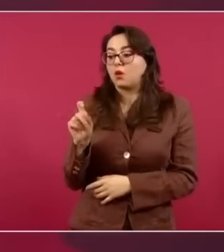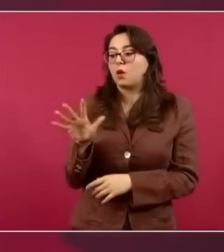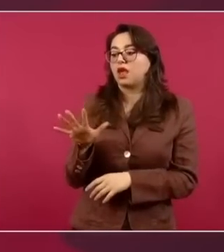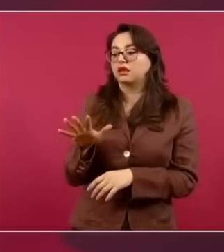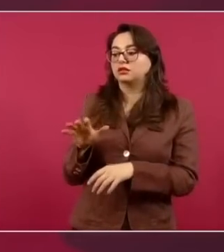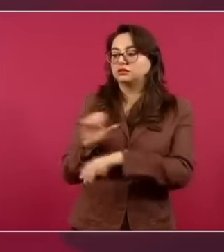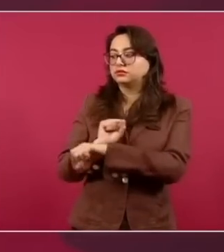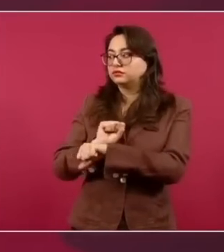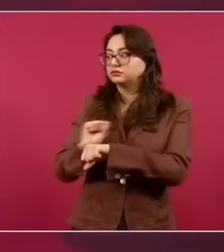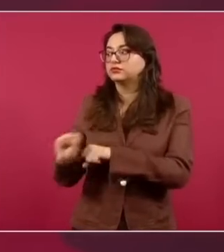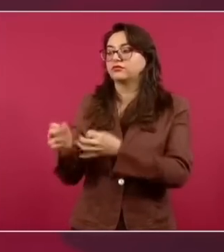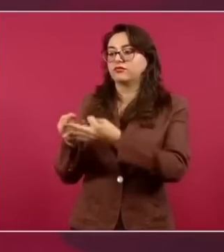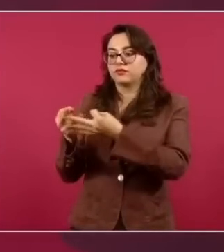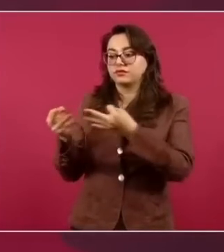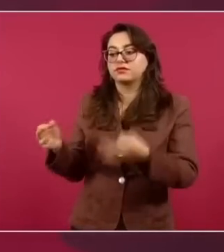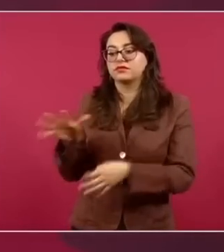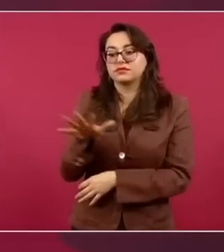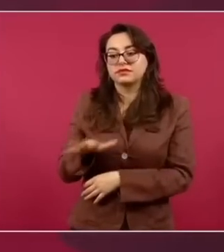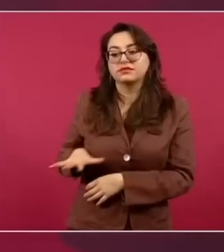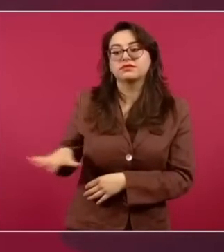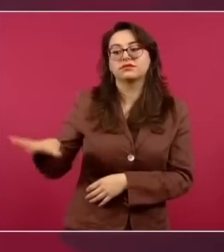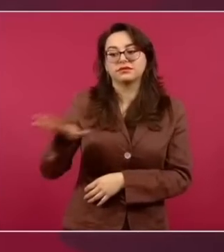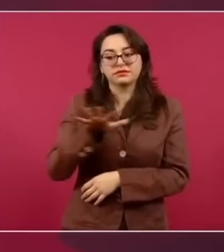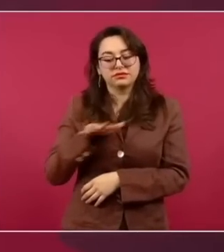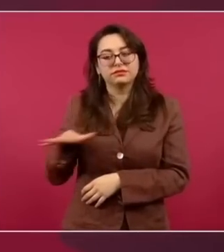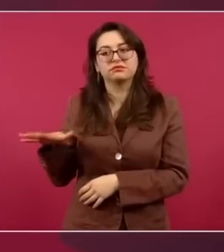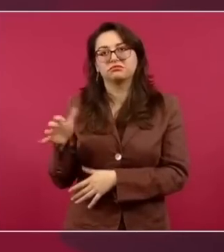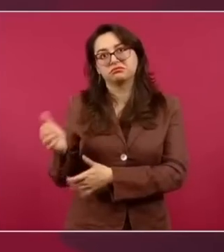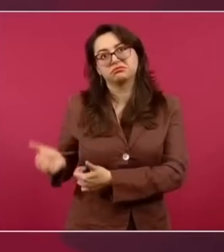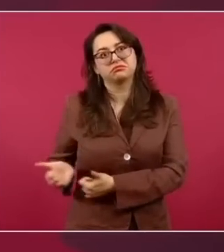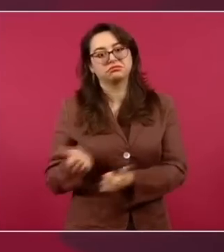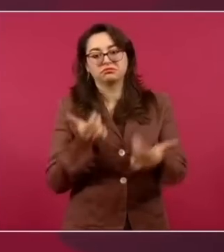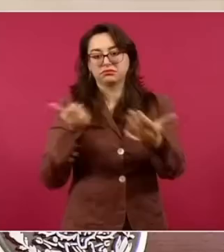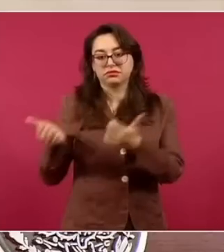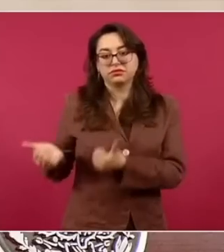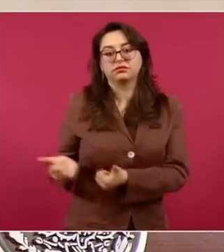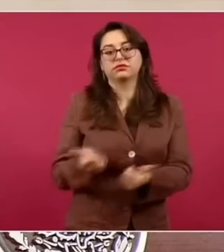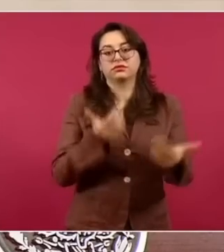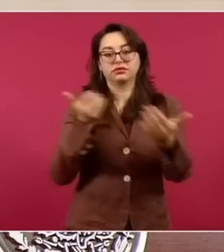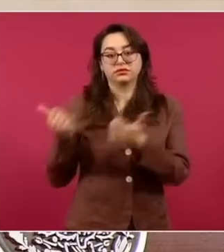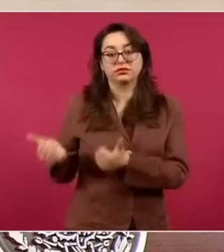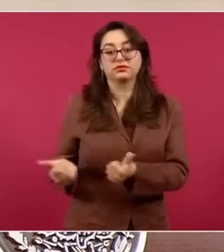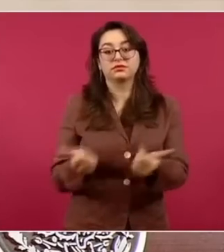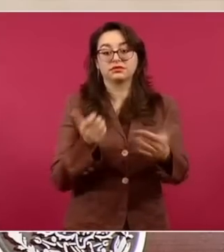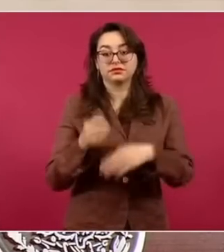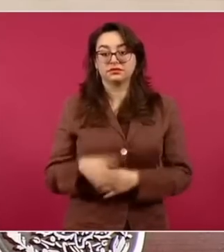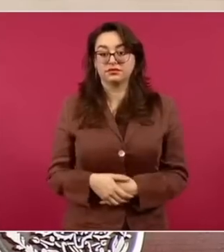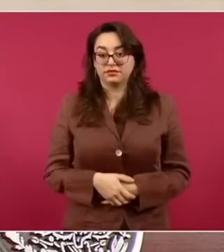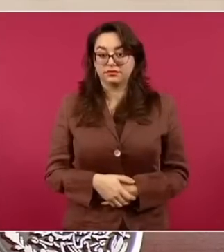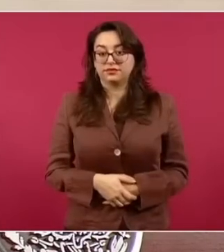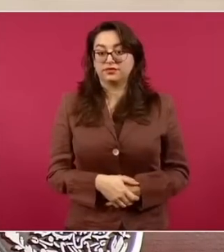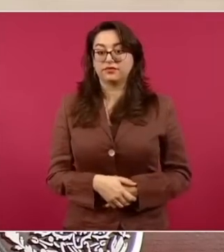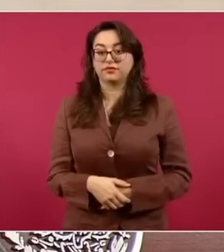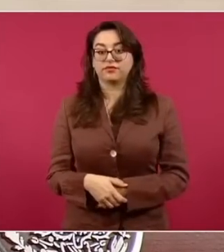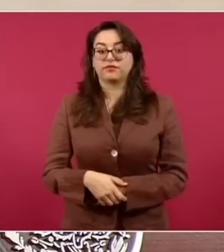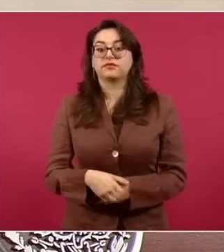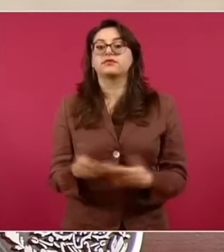Todo con el uso de los medios que desde hace mucho tiempo ya no informan, sino manipulan.